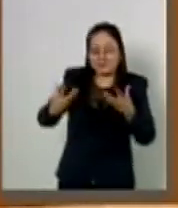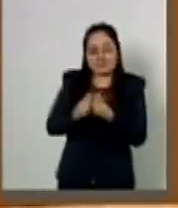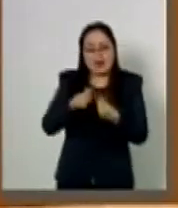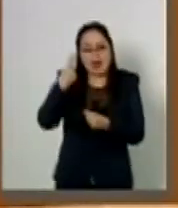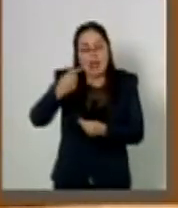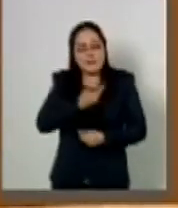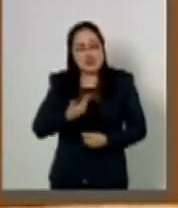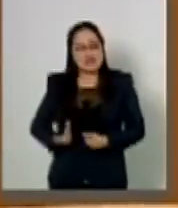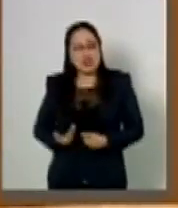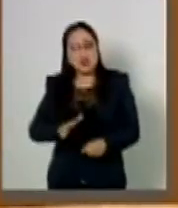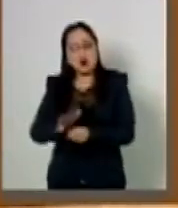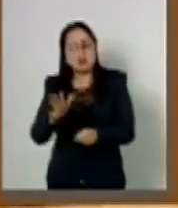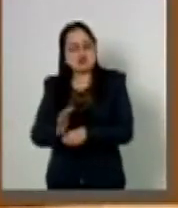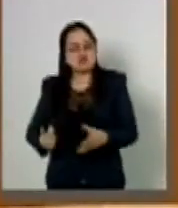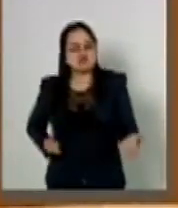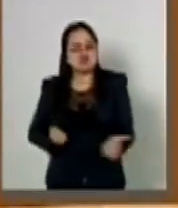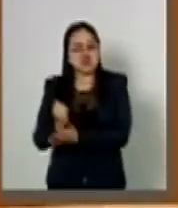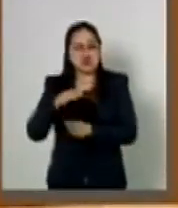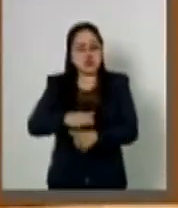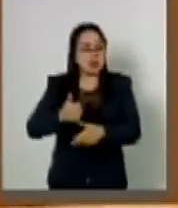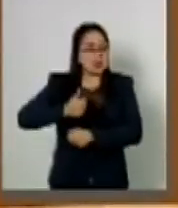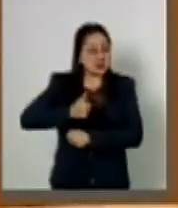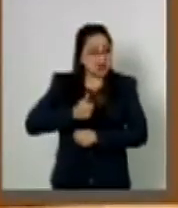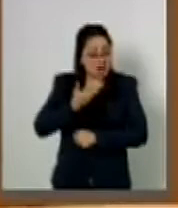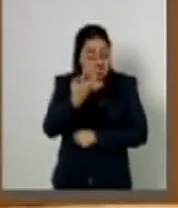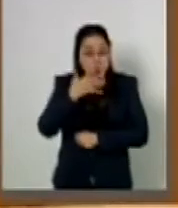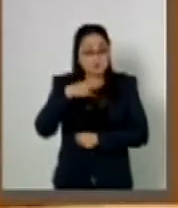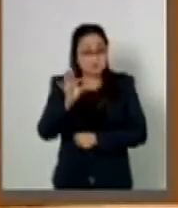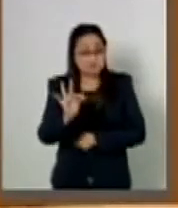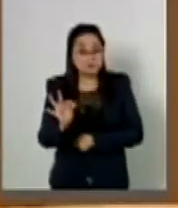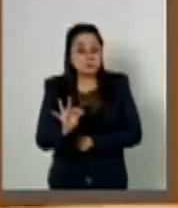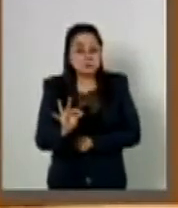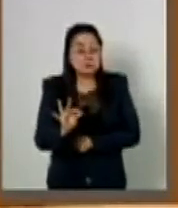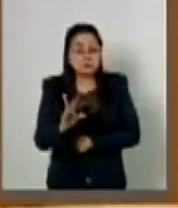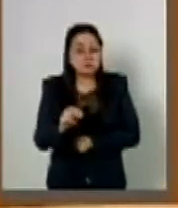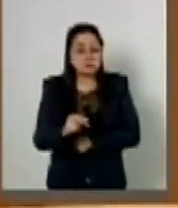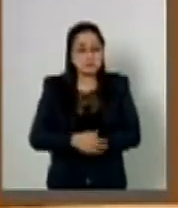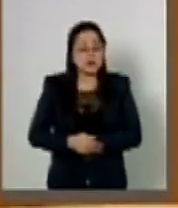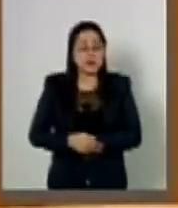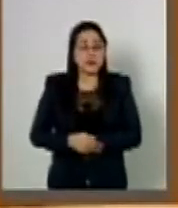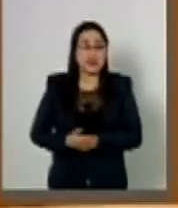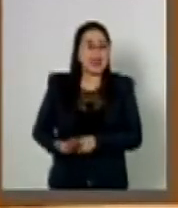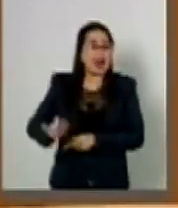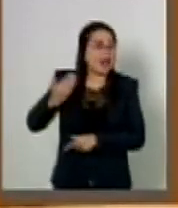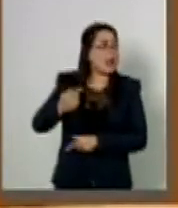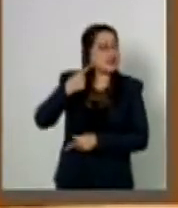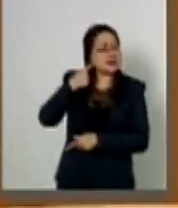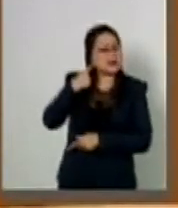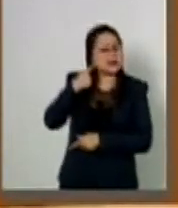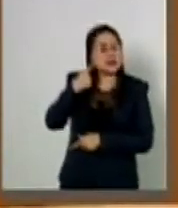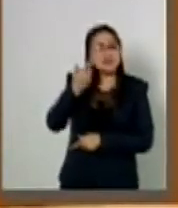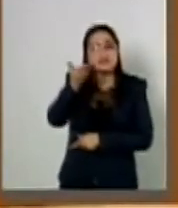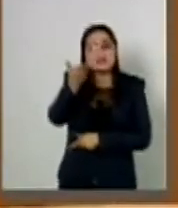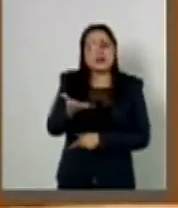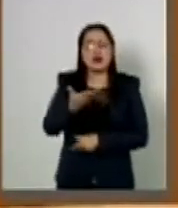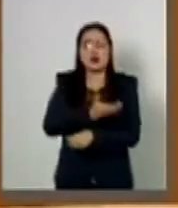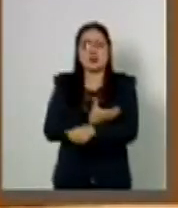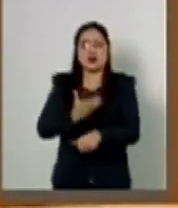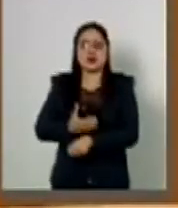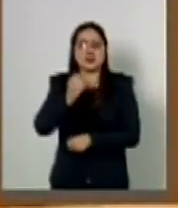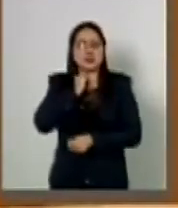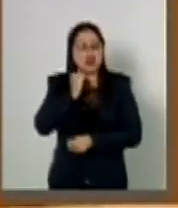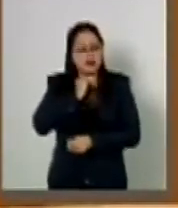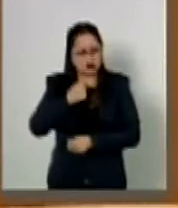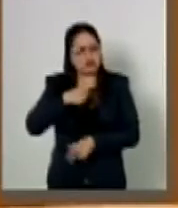disponer de las Fuerzas Armadas no es menor. Escuchaba hace un momento a un colega senador, a quien